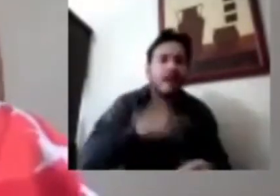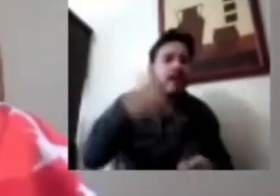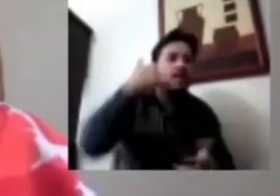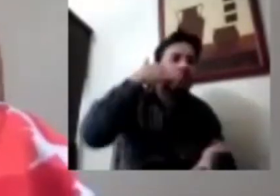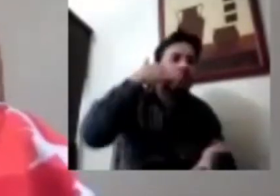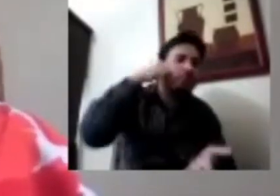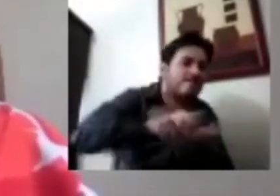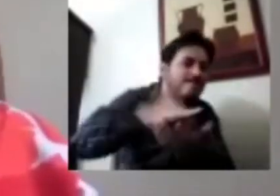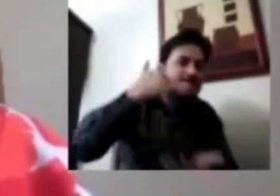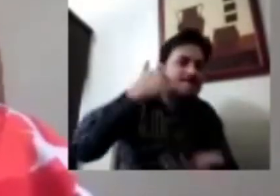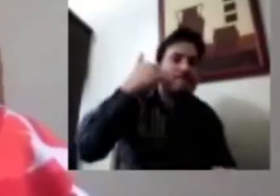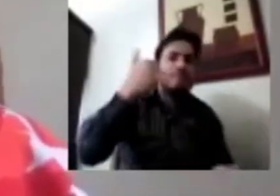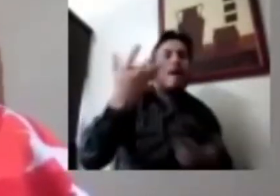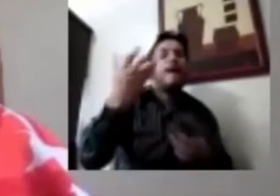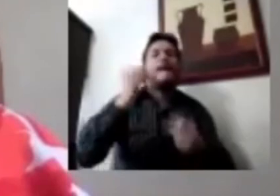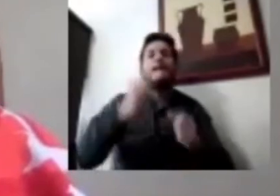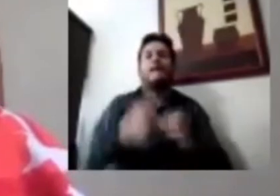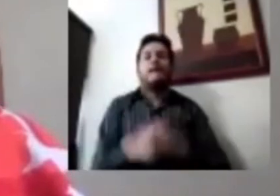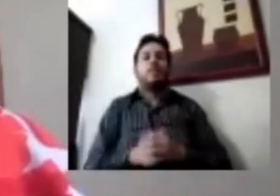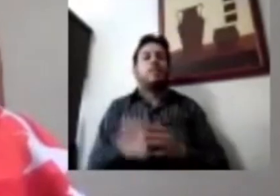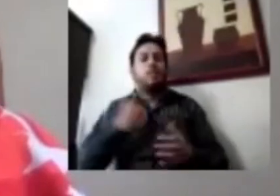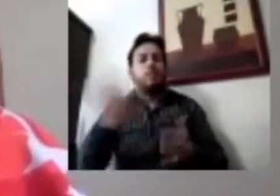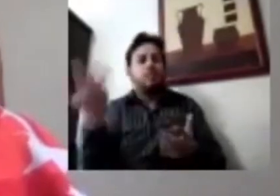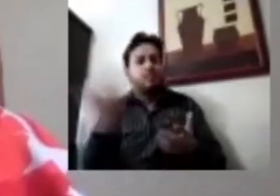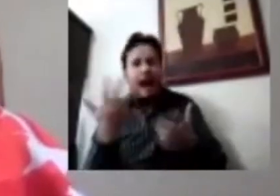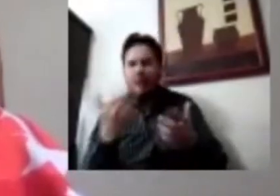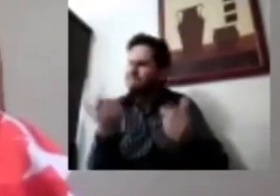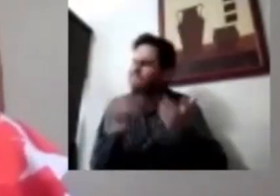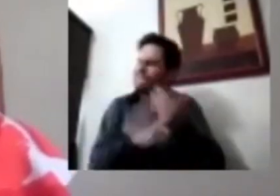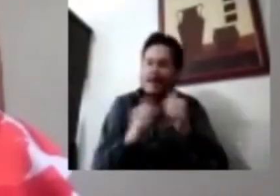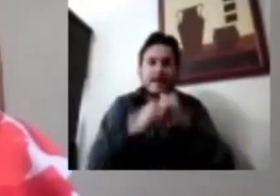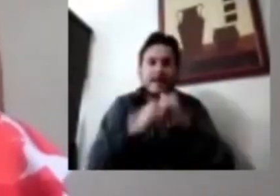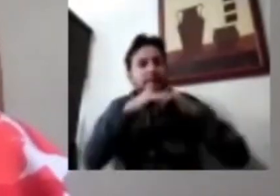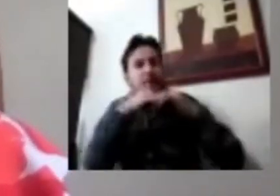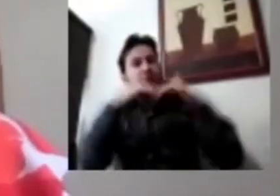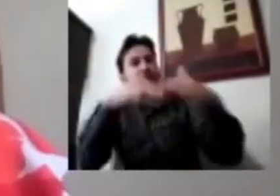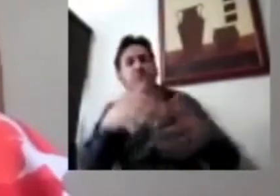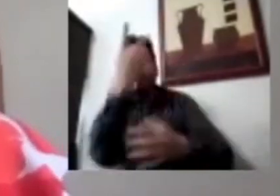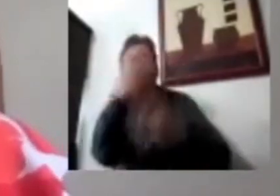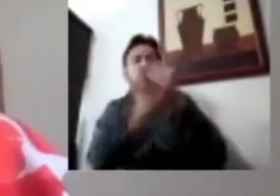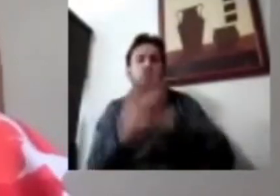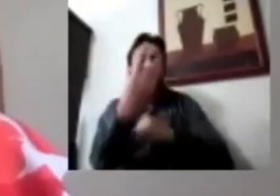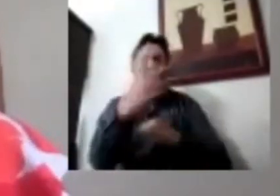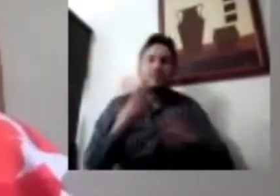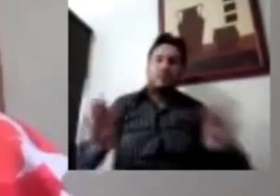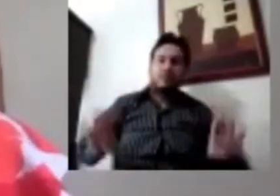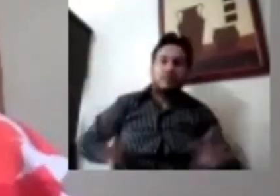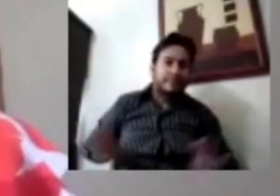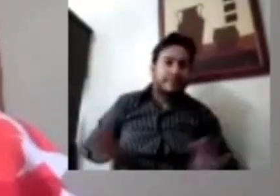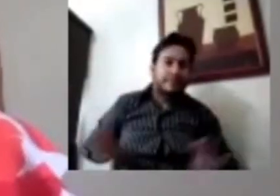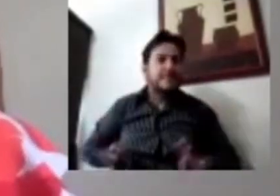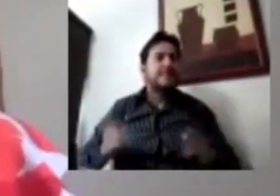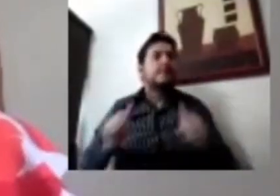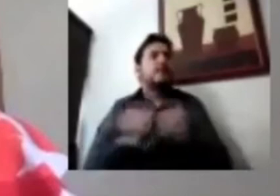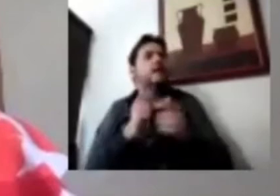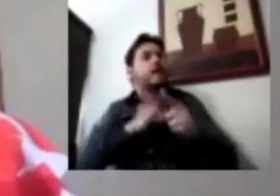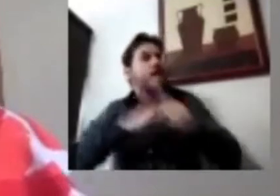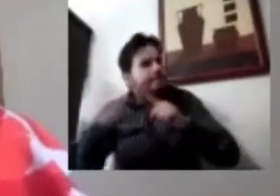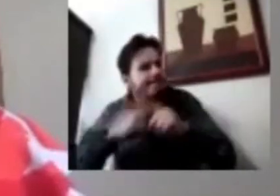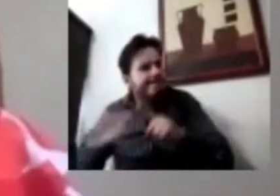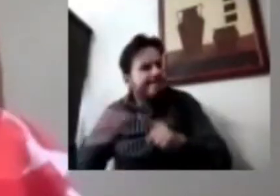lo que queremos es generar información con dos características, que sea uno, sistemática y continua, en